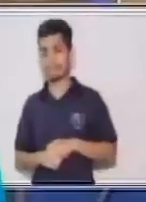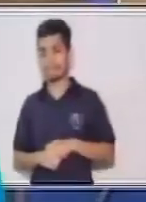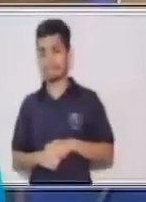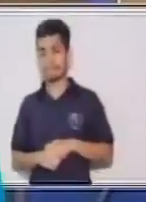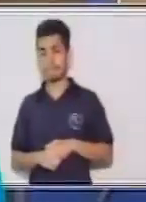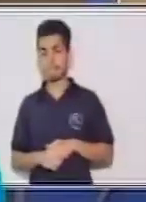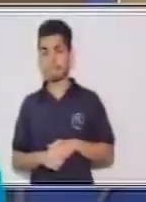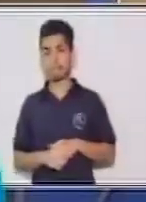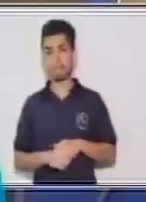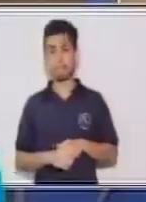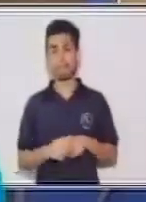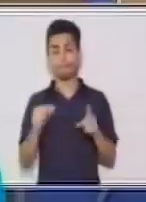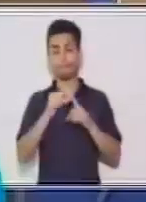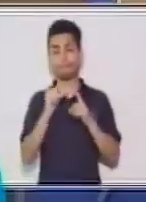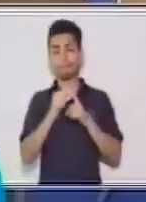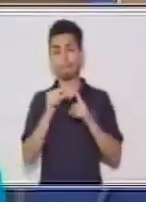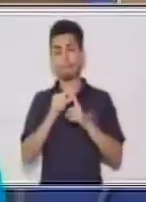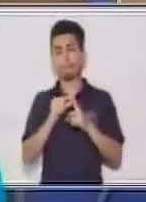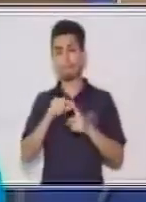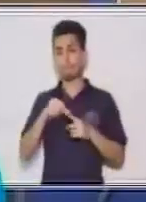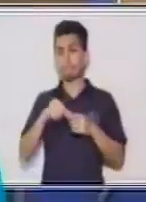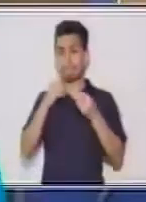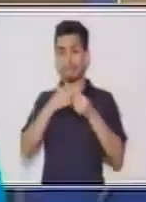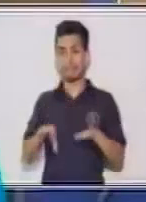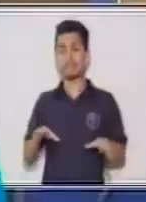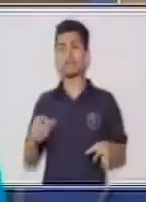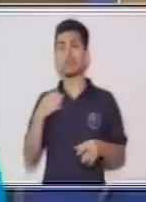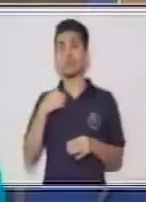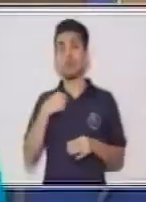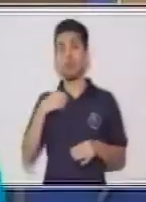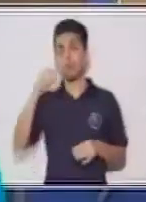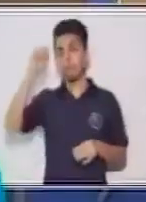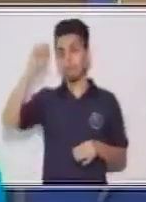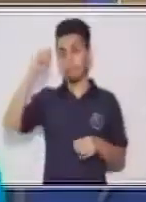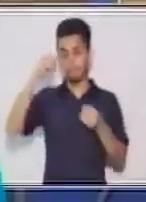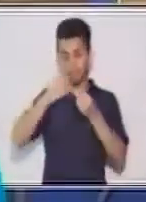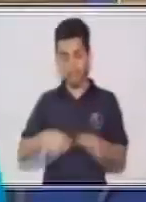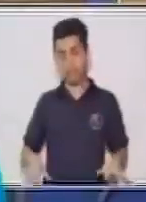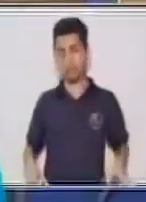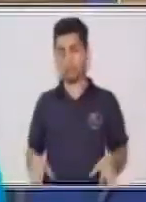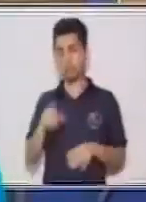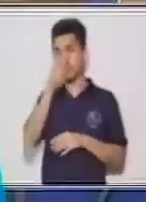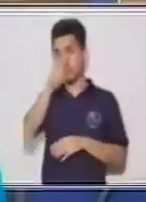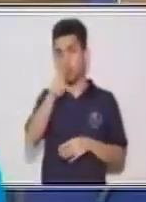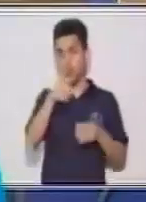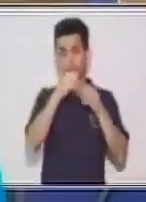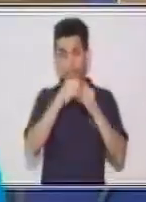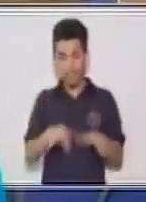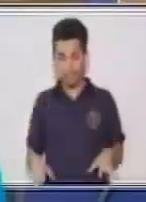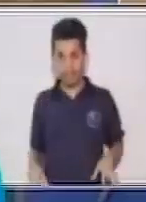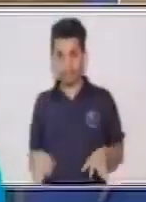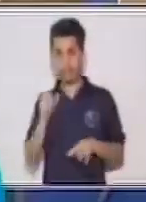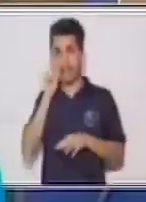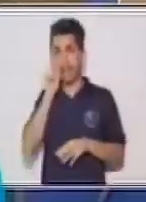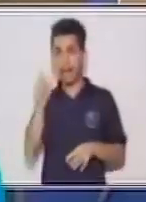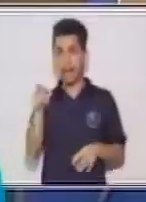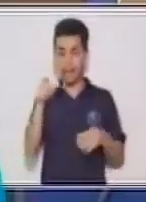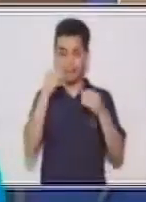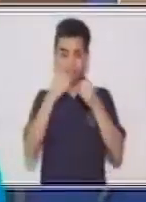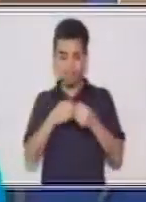pierdo. Si solo lo vamos a hacer en tiempo presente. Tú pierdes. Él pierde.